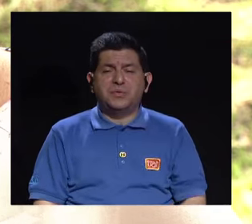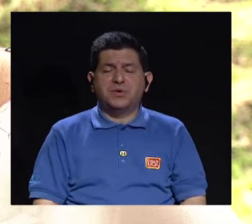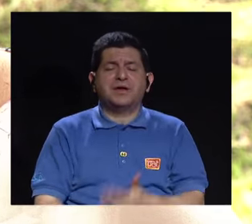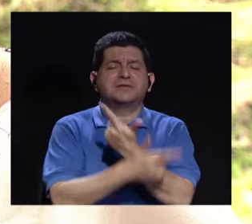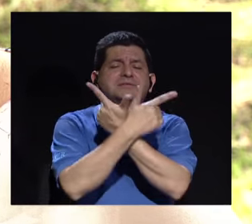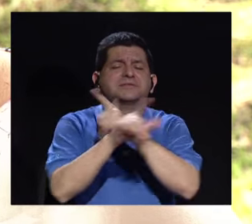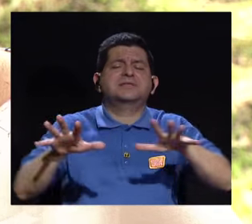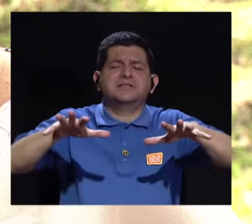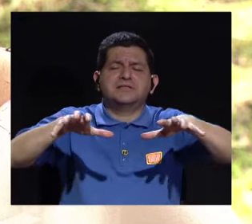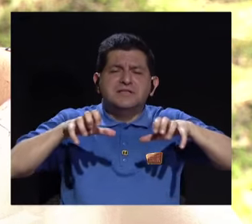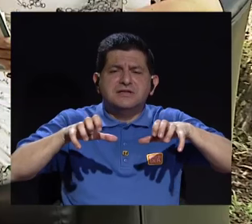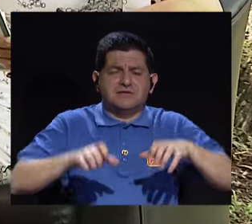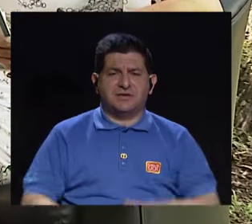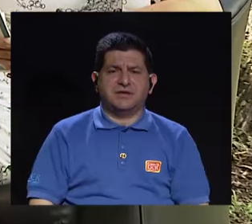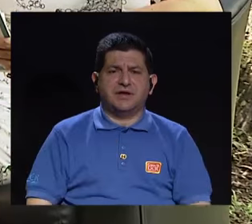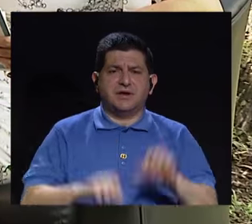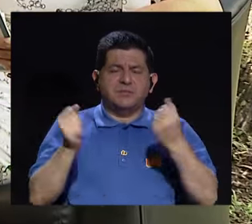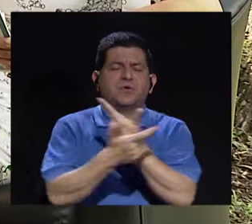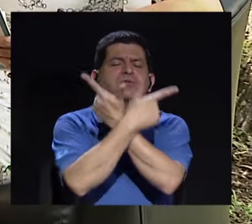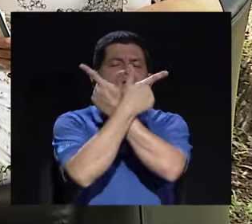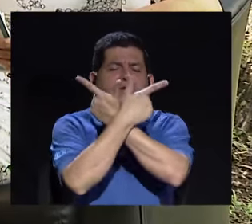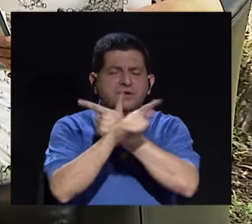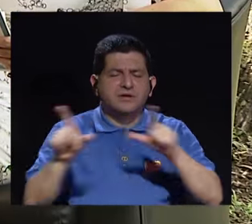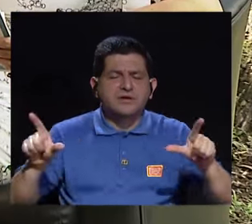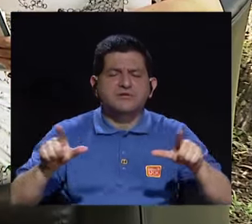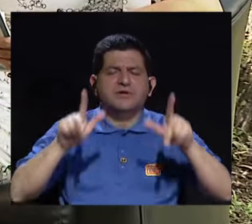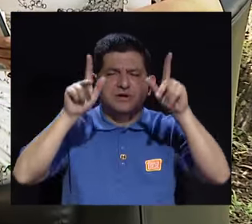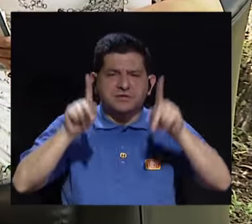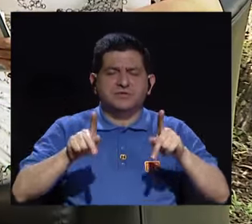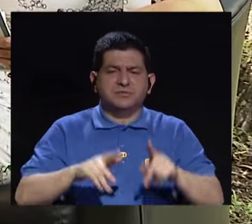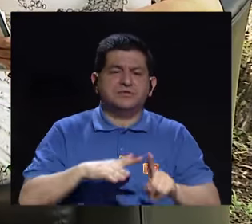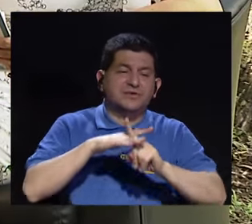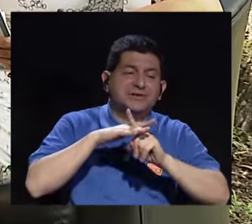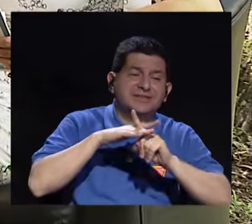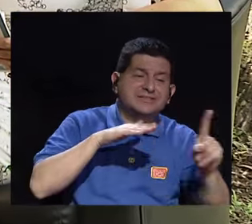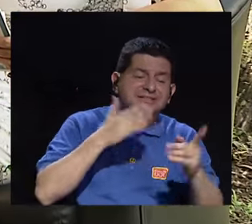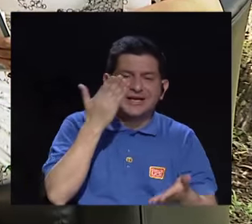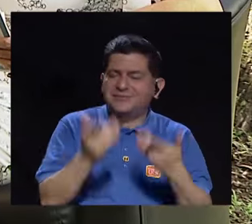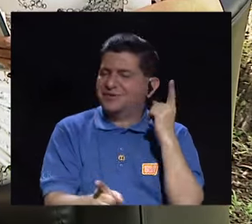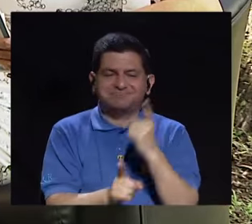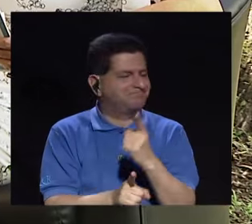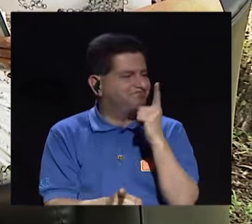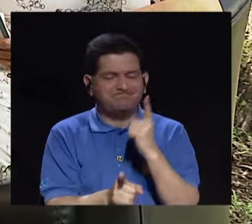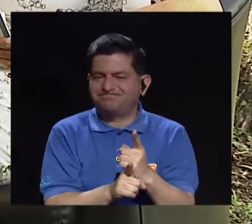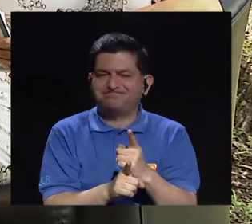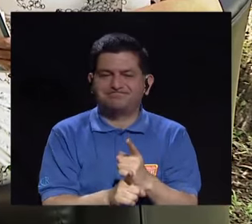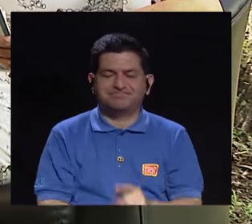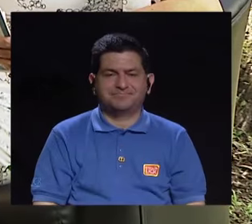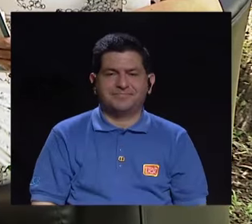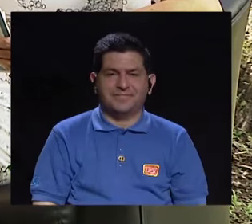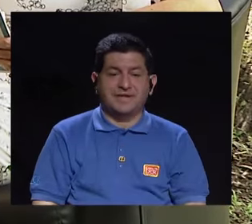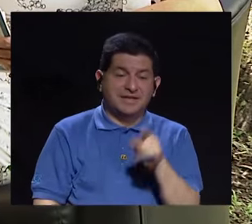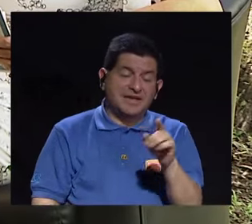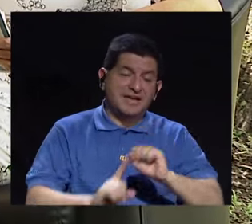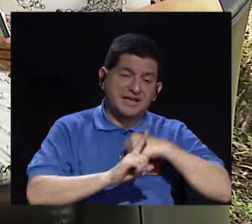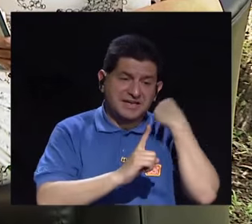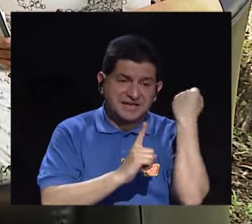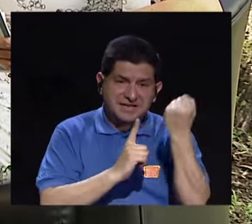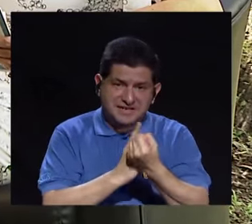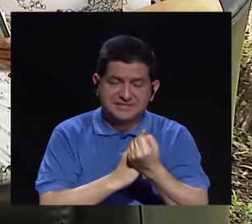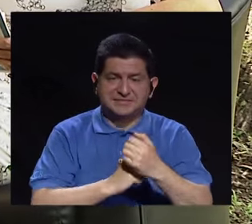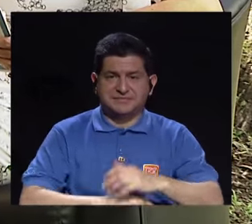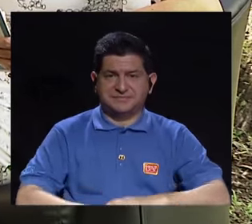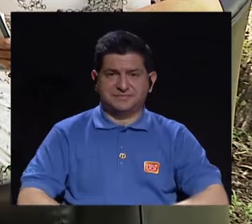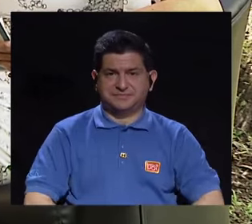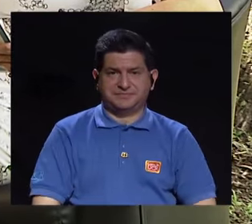soltar esa tensión, poder descargarse, poder encontrar una vía, no sea la más adecuada de salida a